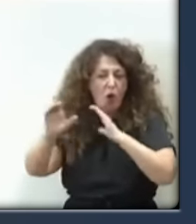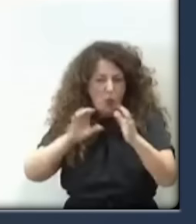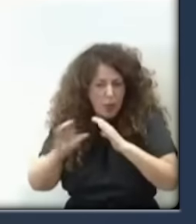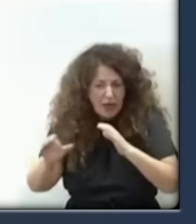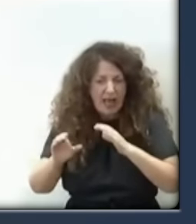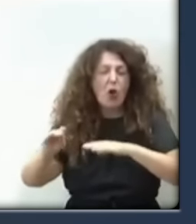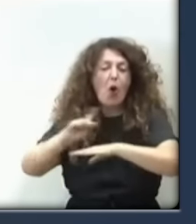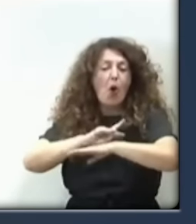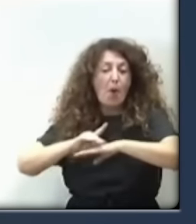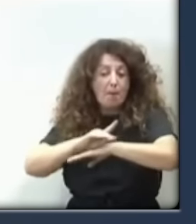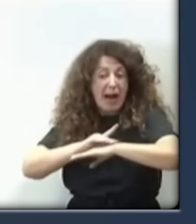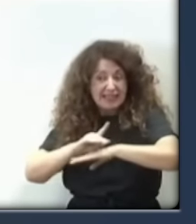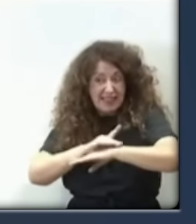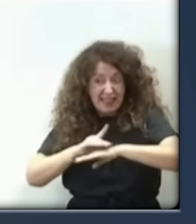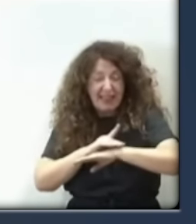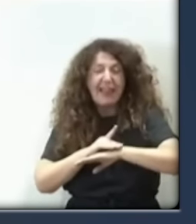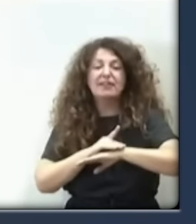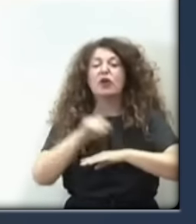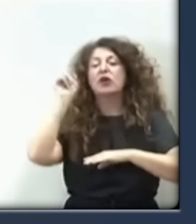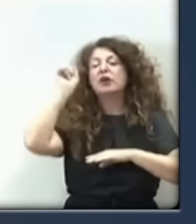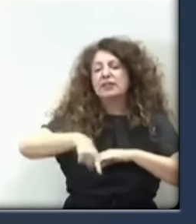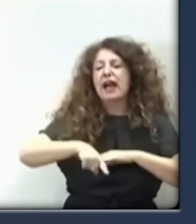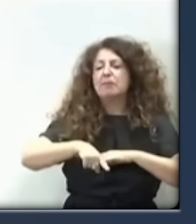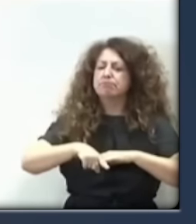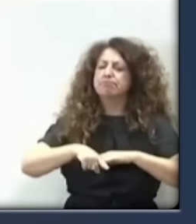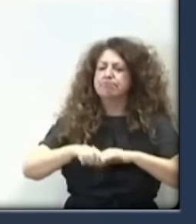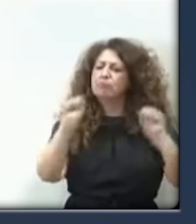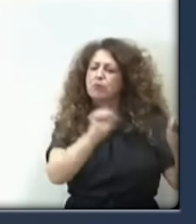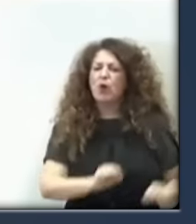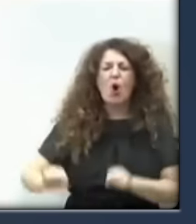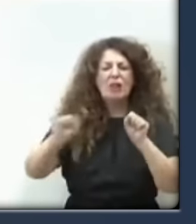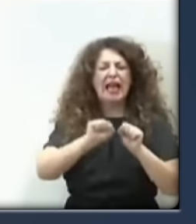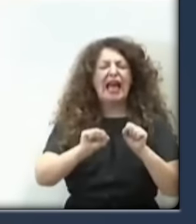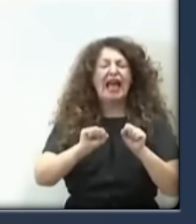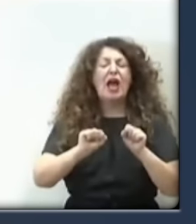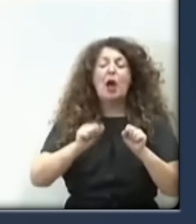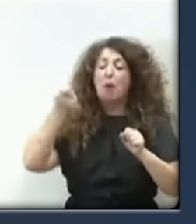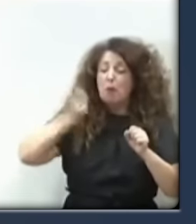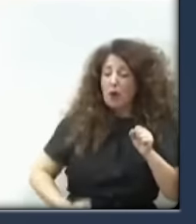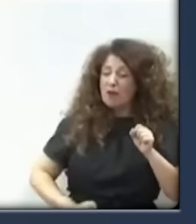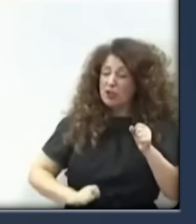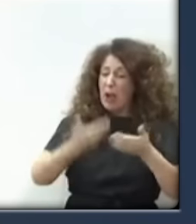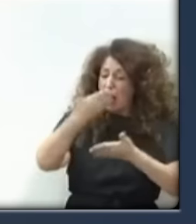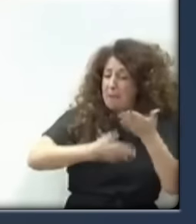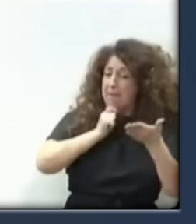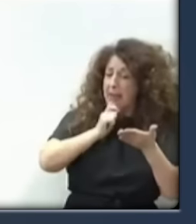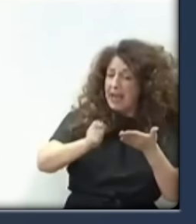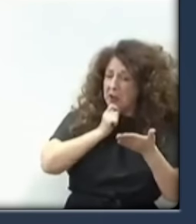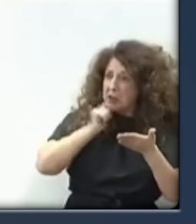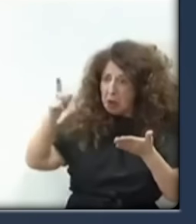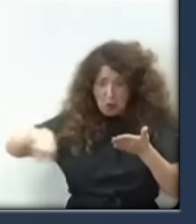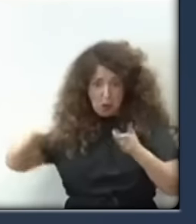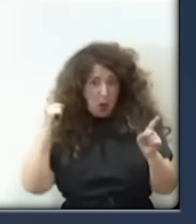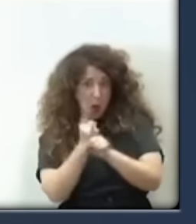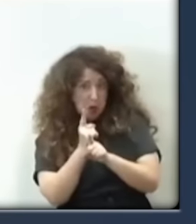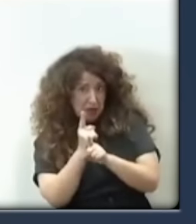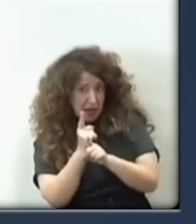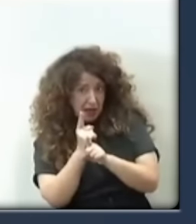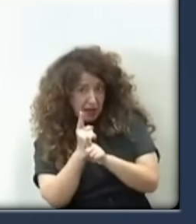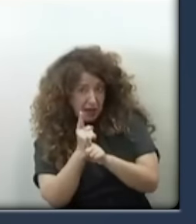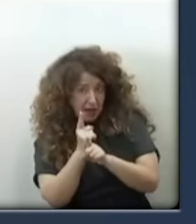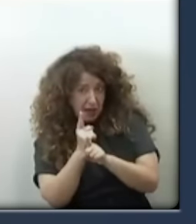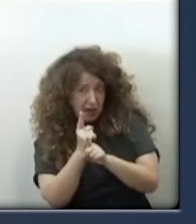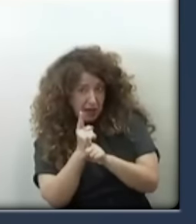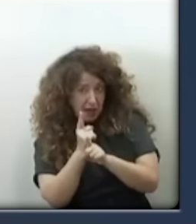y la capacidad de blindar a los profesionales del periodismo. Están ustedes en contra aquí, a diferencia de lo que hicieron en